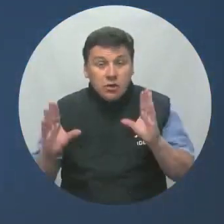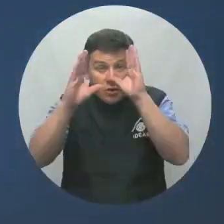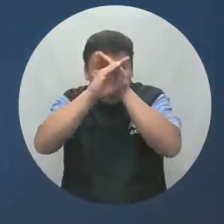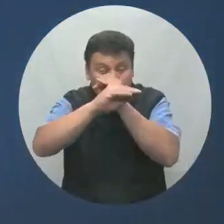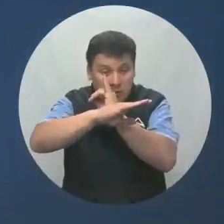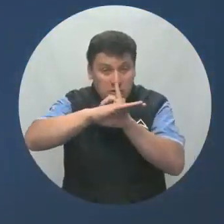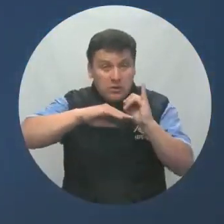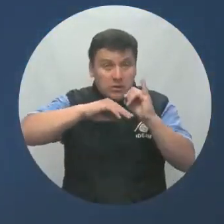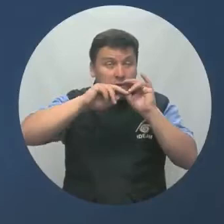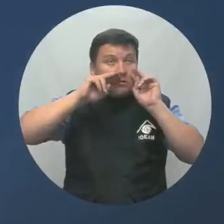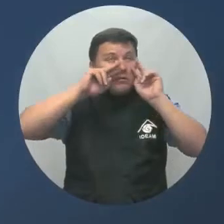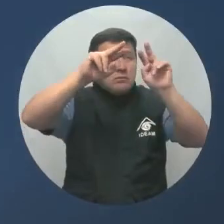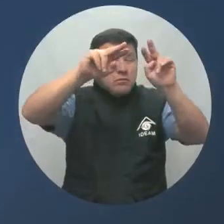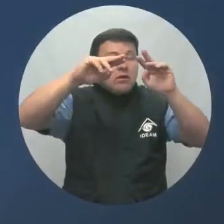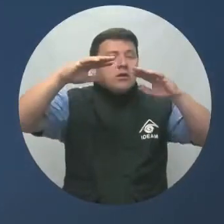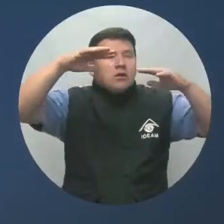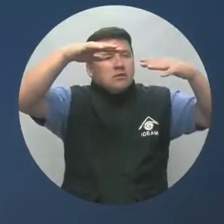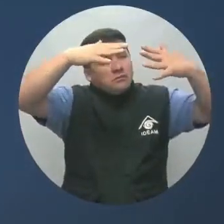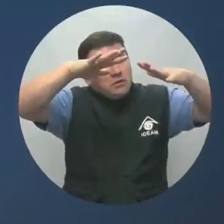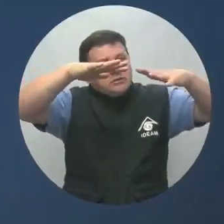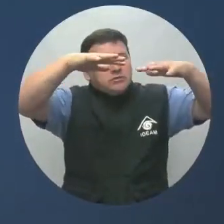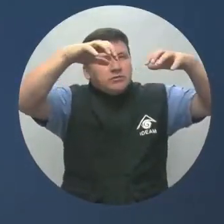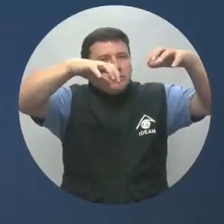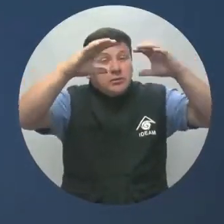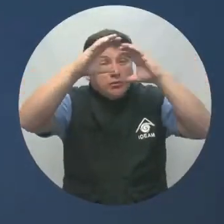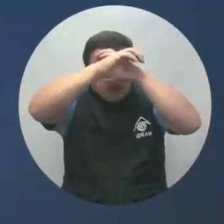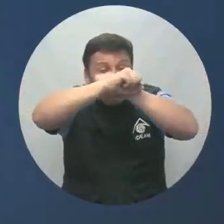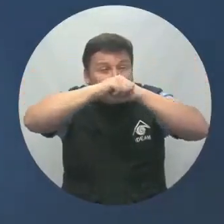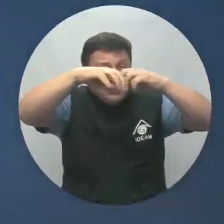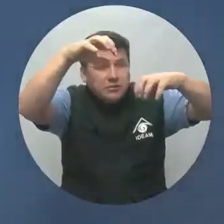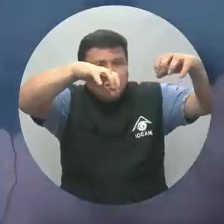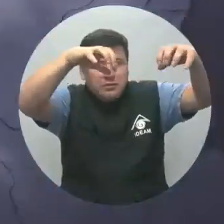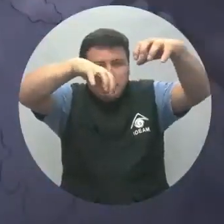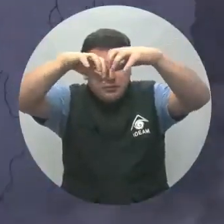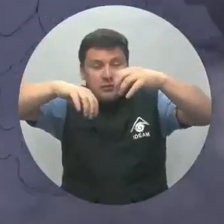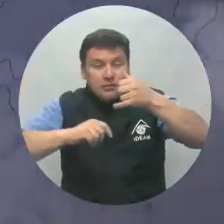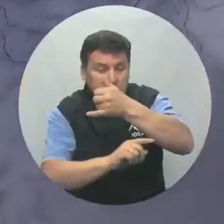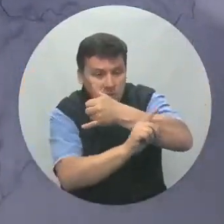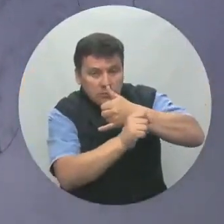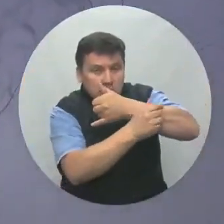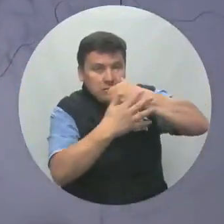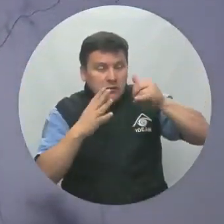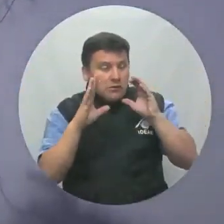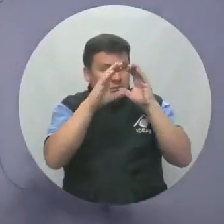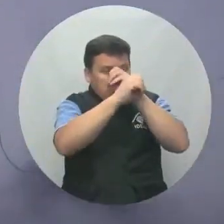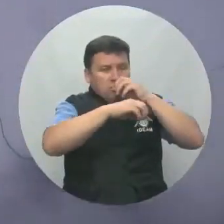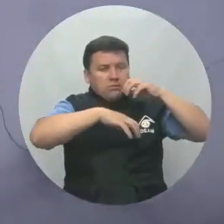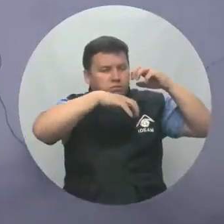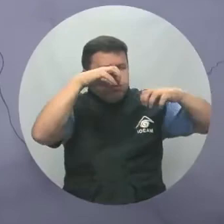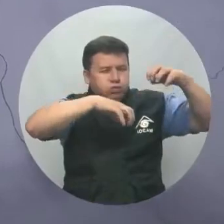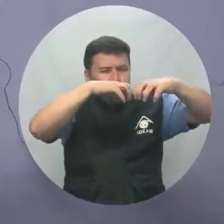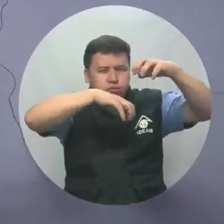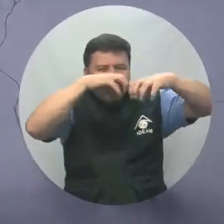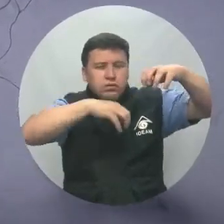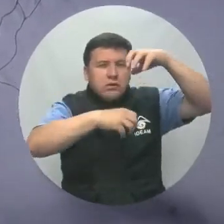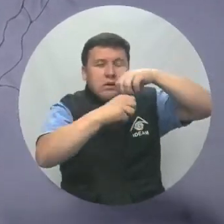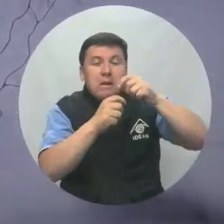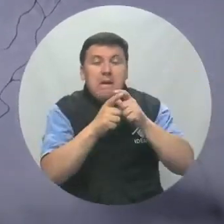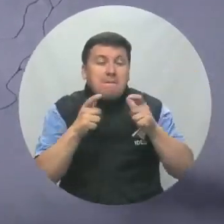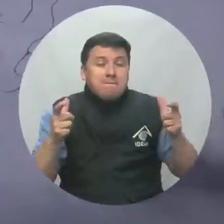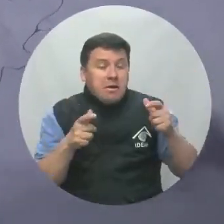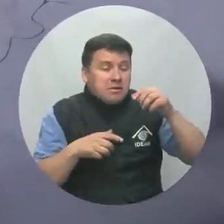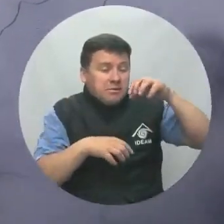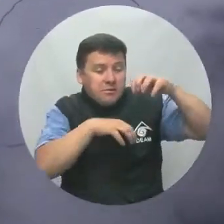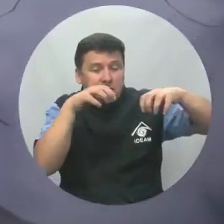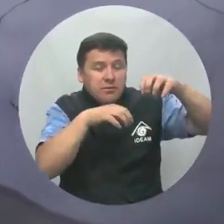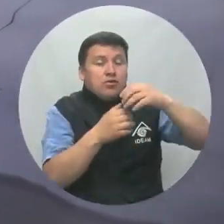nubes. Sobre la zona de las islas, el paisaje será nublado con probabilidad de lluvias ligeras en San Andrés y tiempo seco en el resto del área. Hacia el